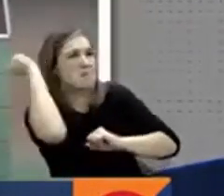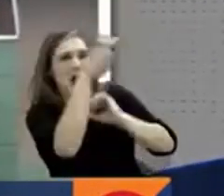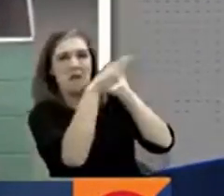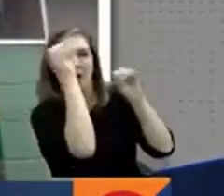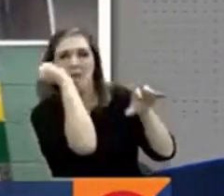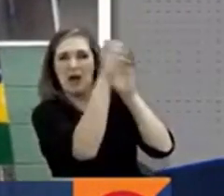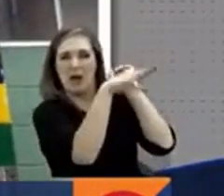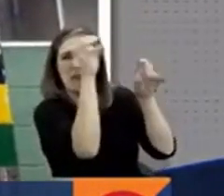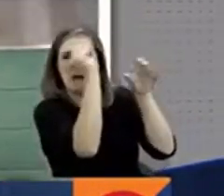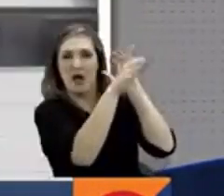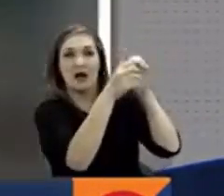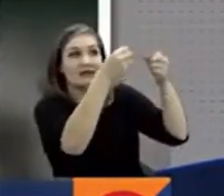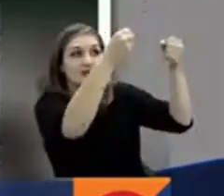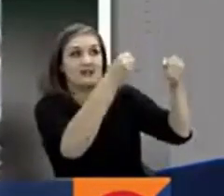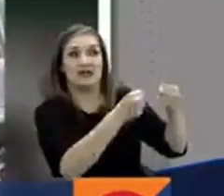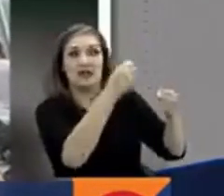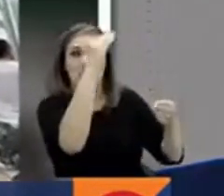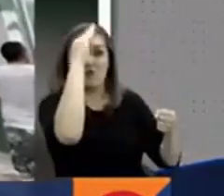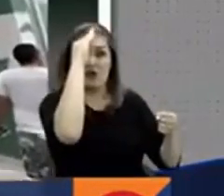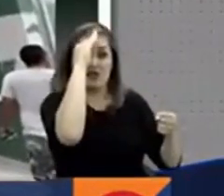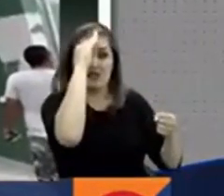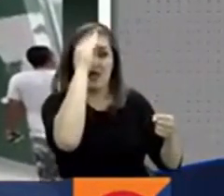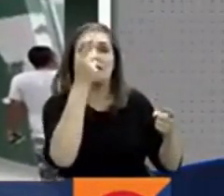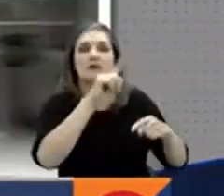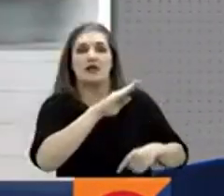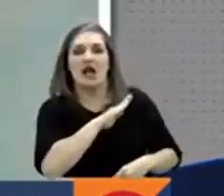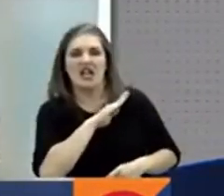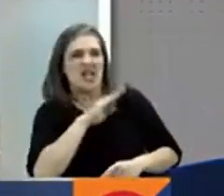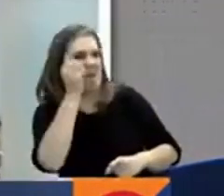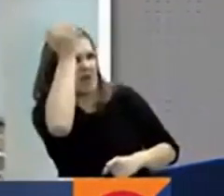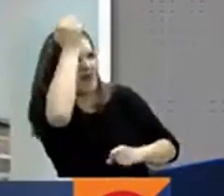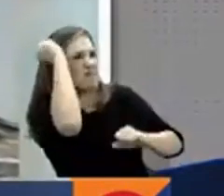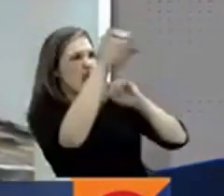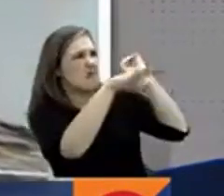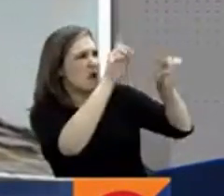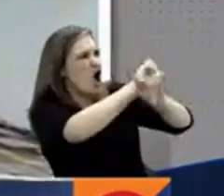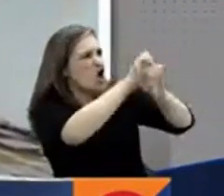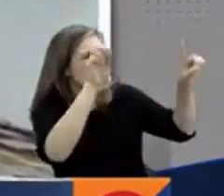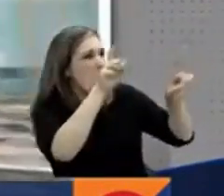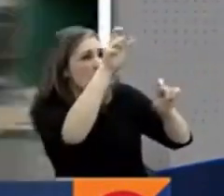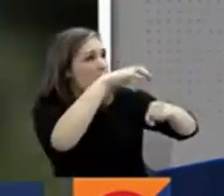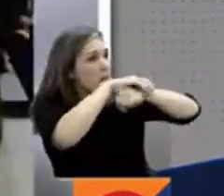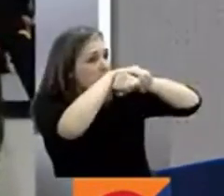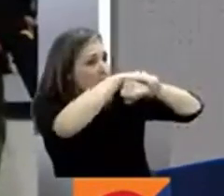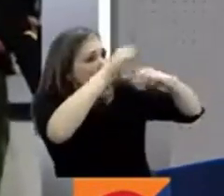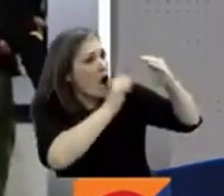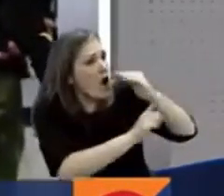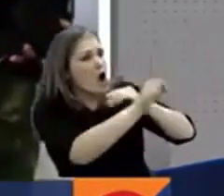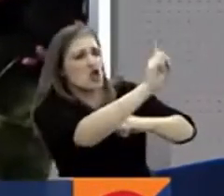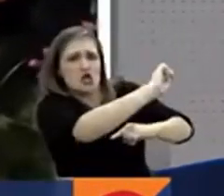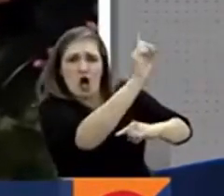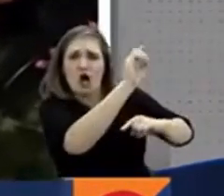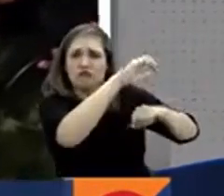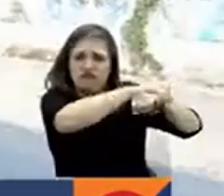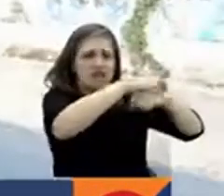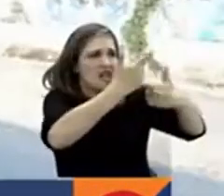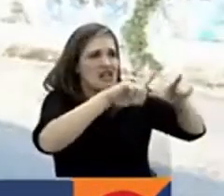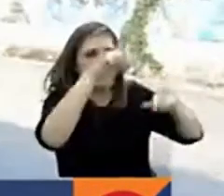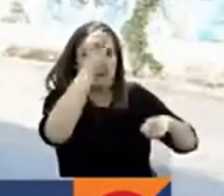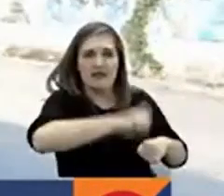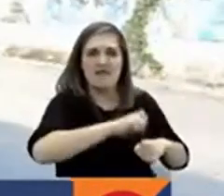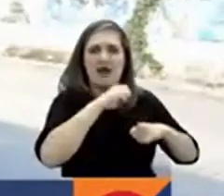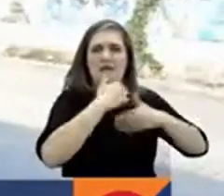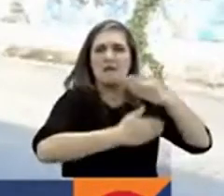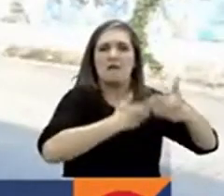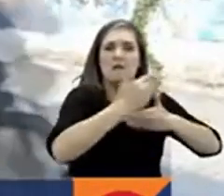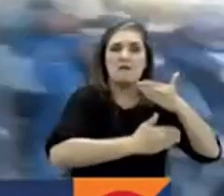uniformados en las instalaciones policiales y la alcaldía con el fin de impedir que continuara con la judicialización del capturado, por